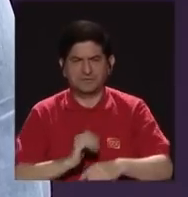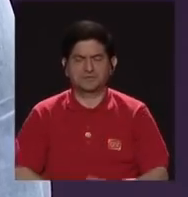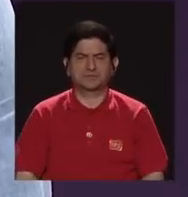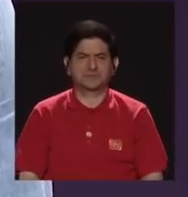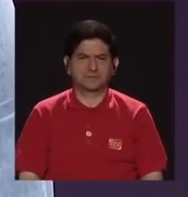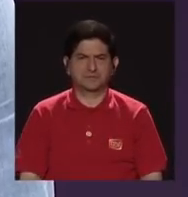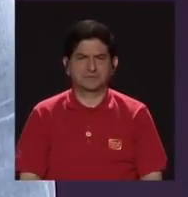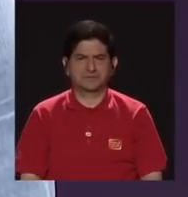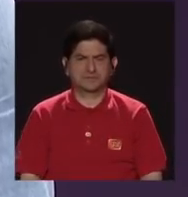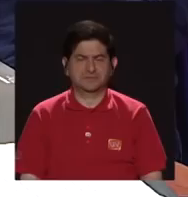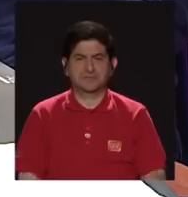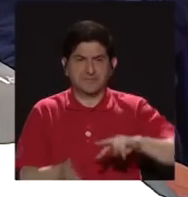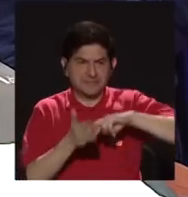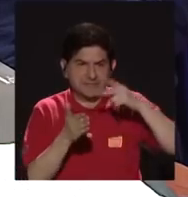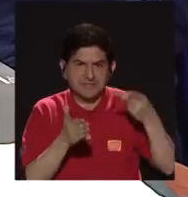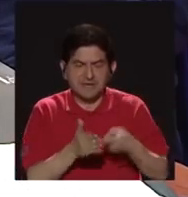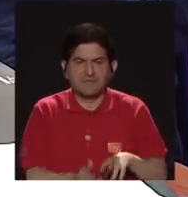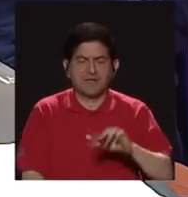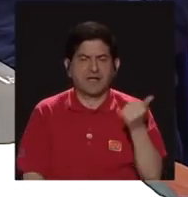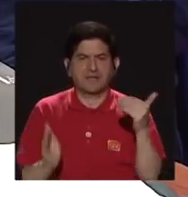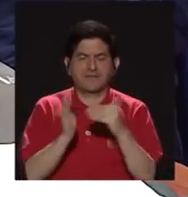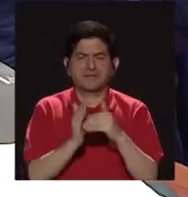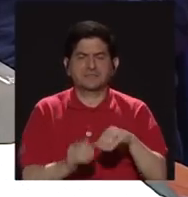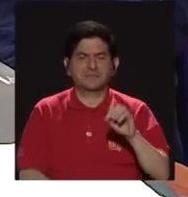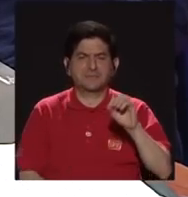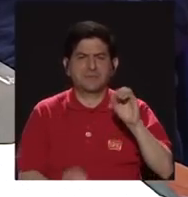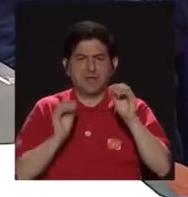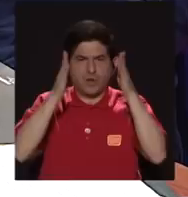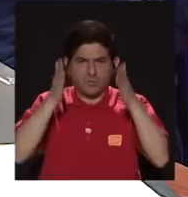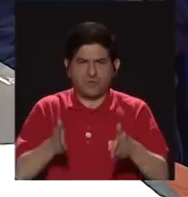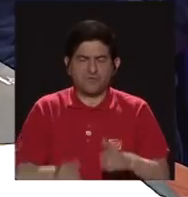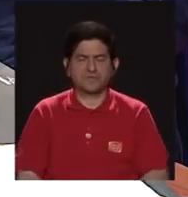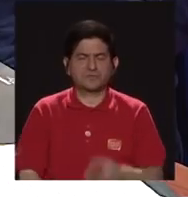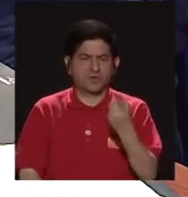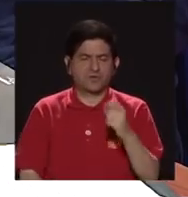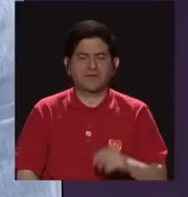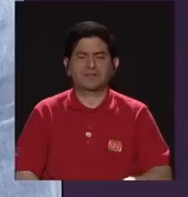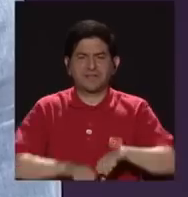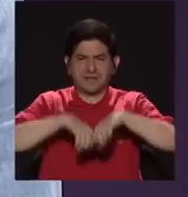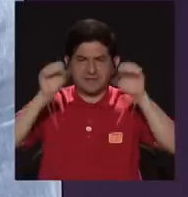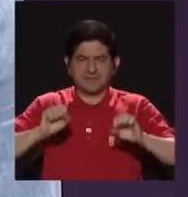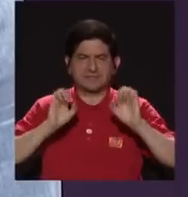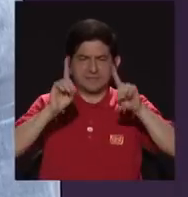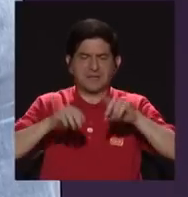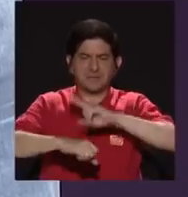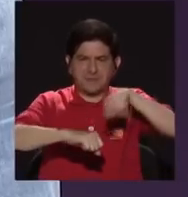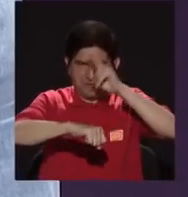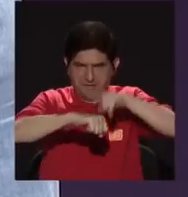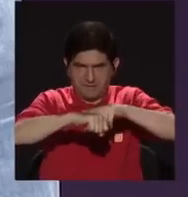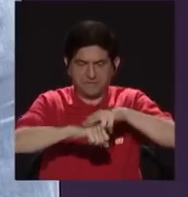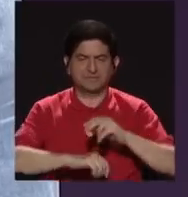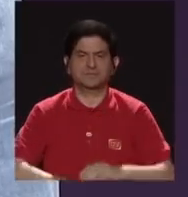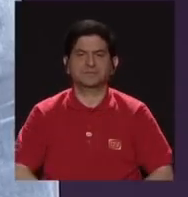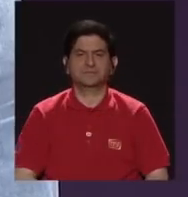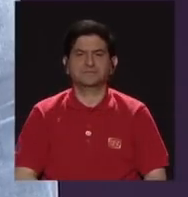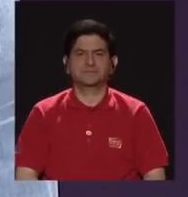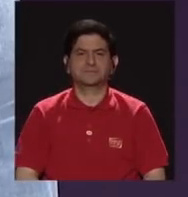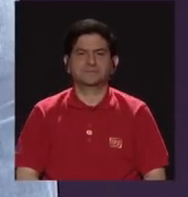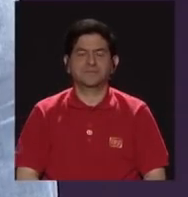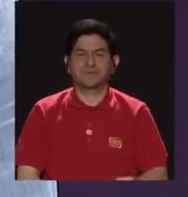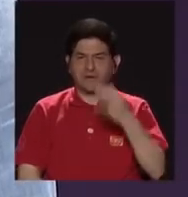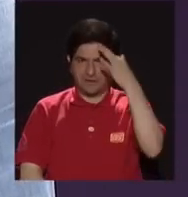una deficiencia de 10 mil docentes en el sistema de educación nacional. Realmente lo que se